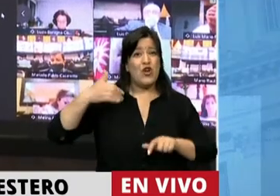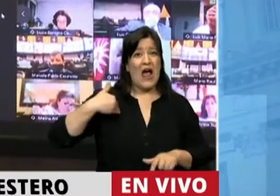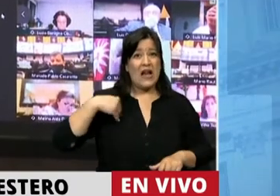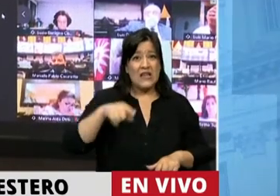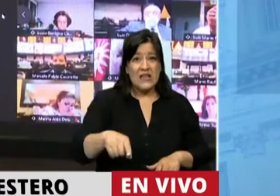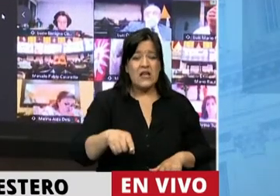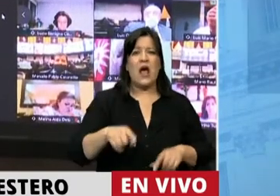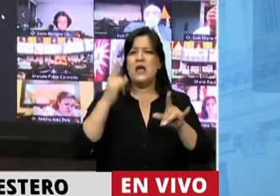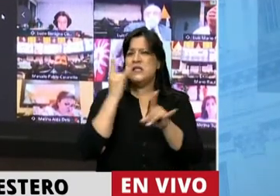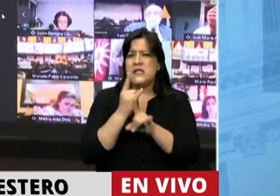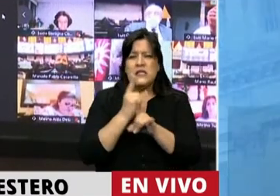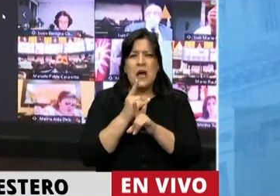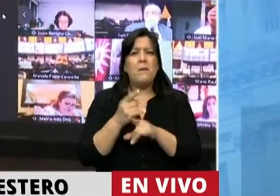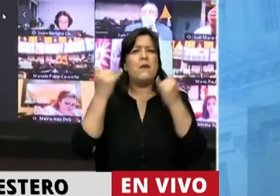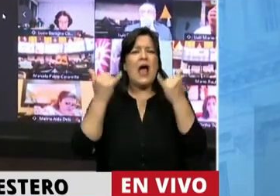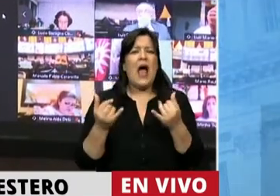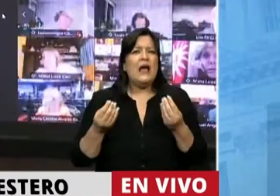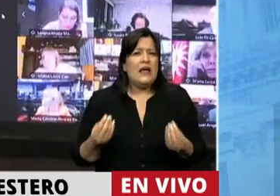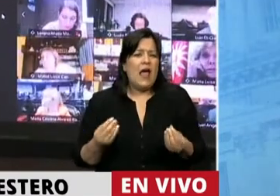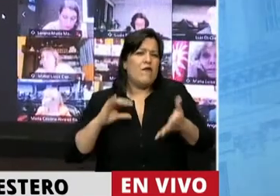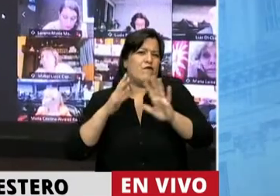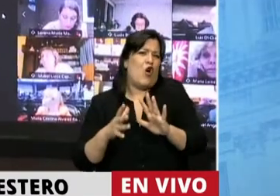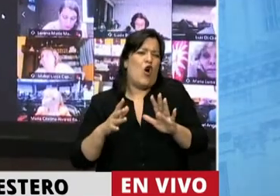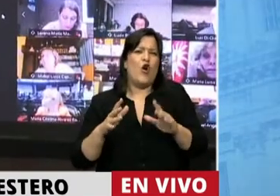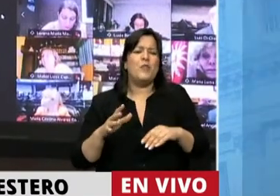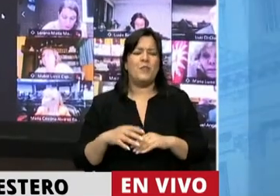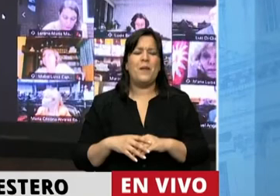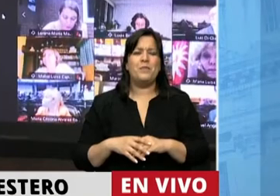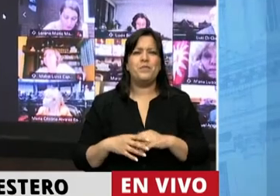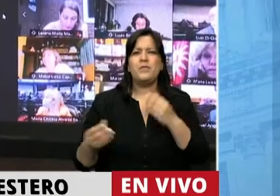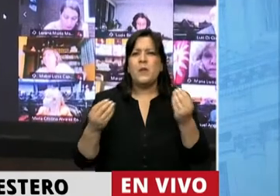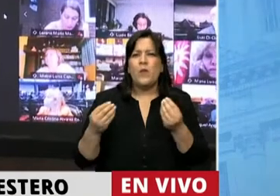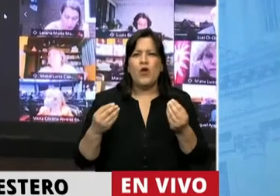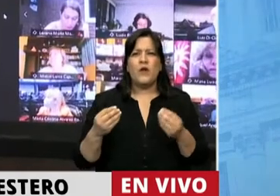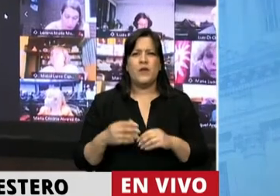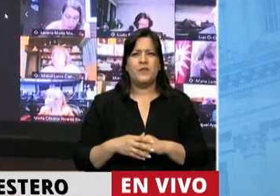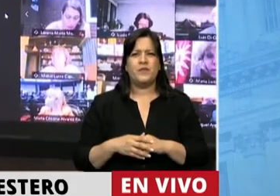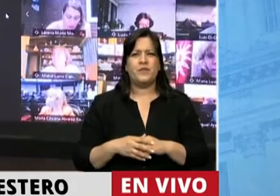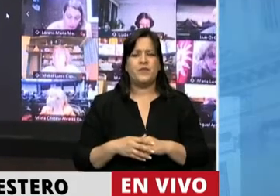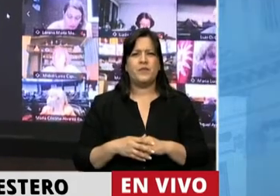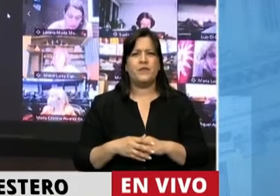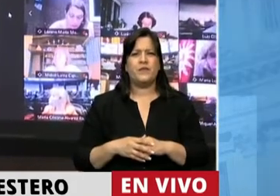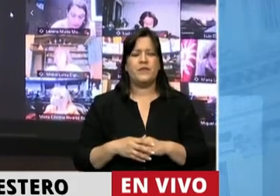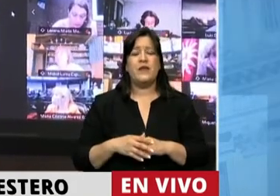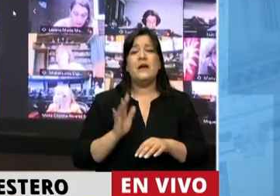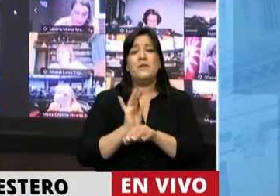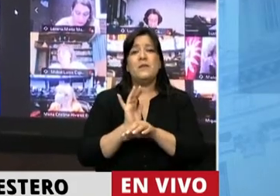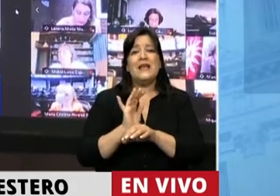tenido una lectura cegada porque hemos tenido que leer la historia oficial.